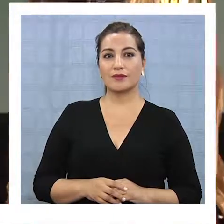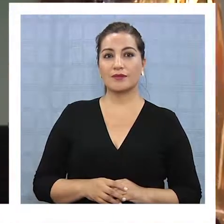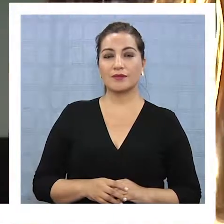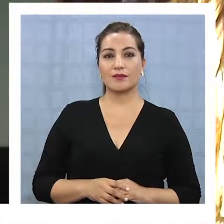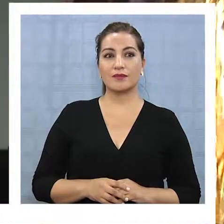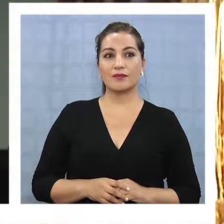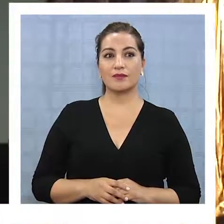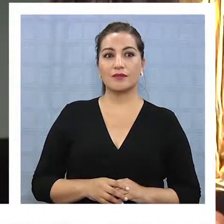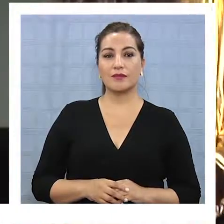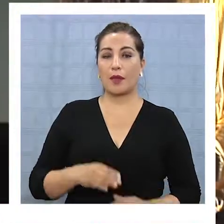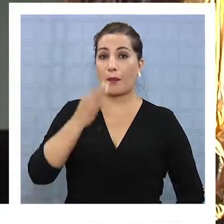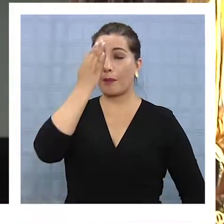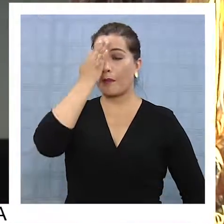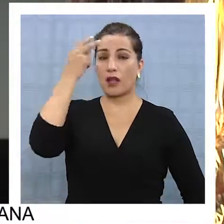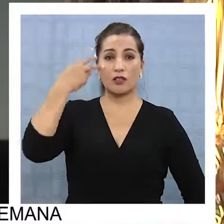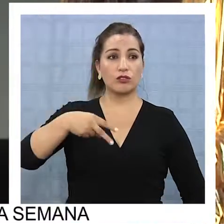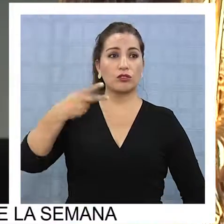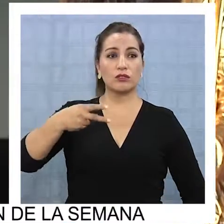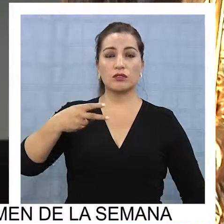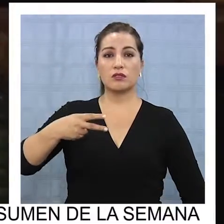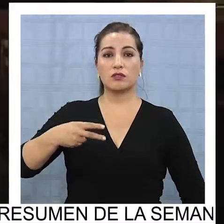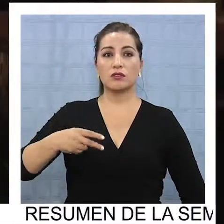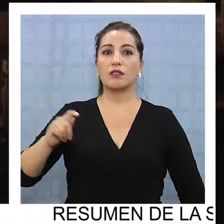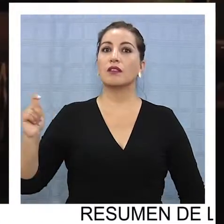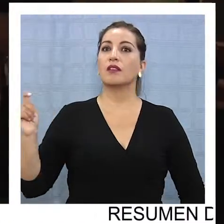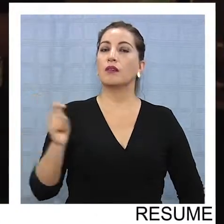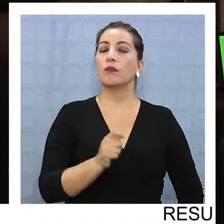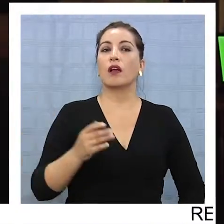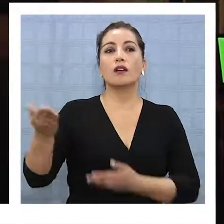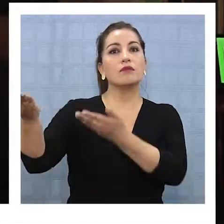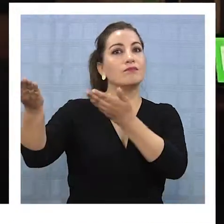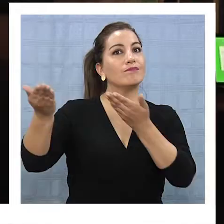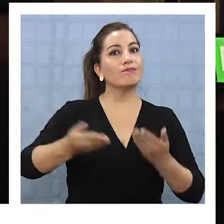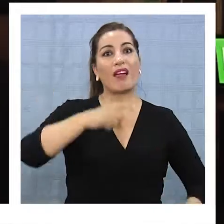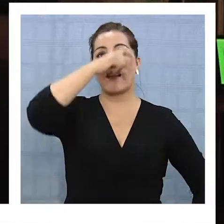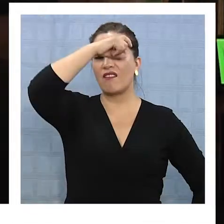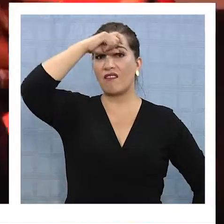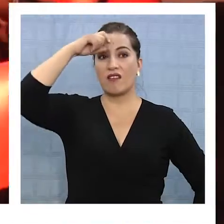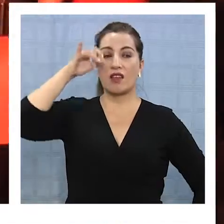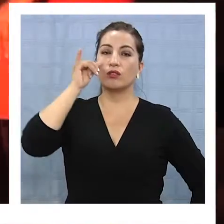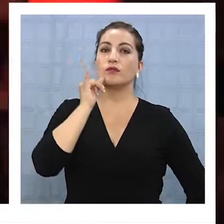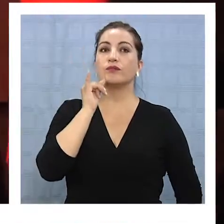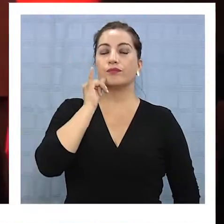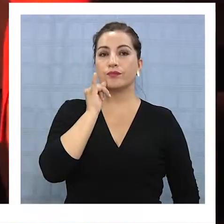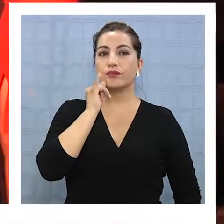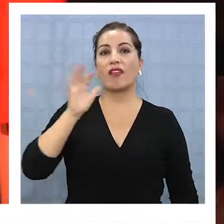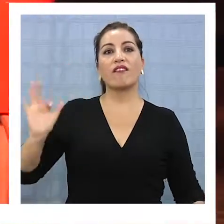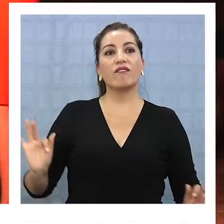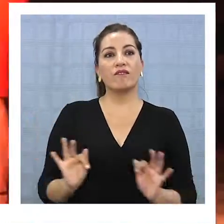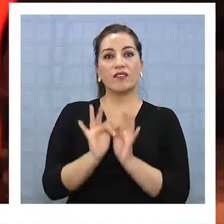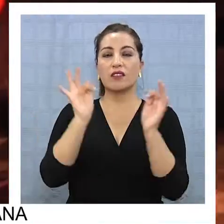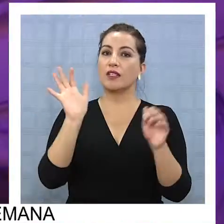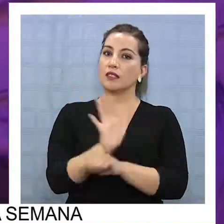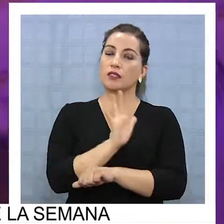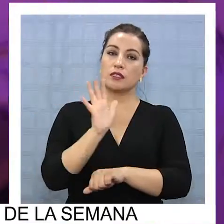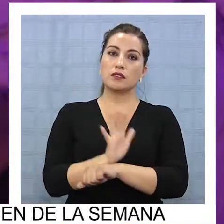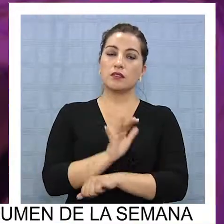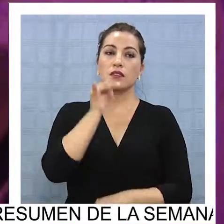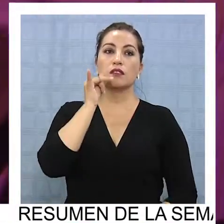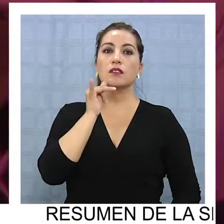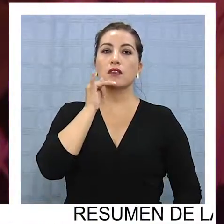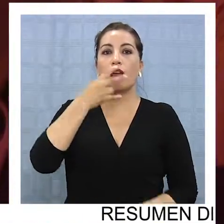Con una mala noticia, Tarapacá recibirá el atractivo verano iquiqueño. El Festival de Cine de Iquique,